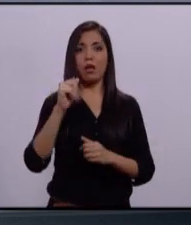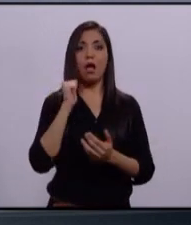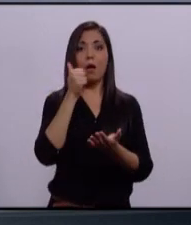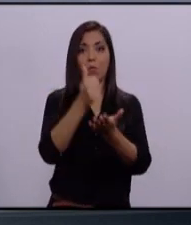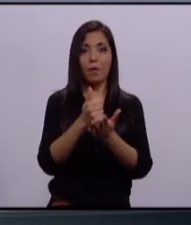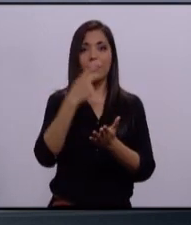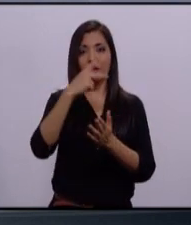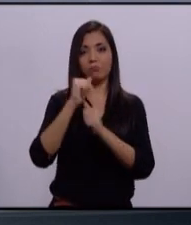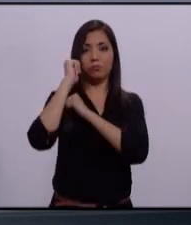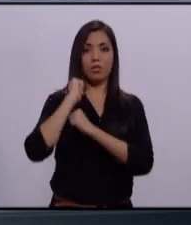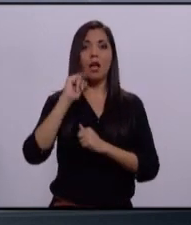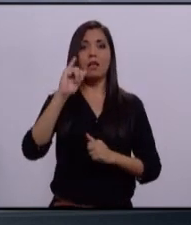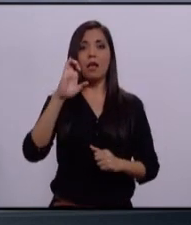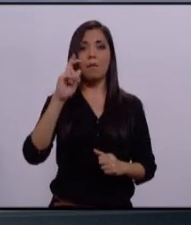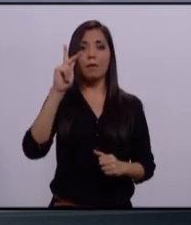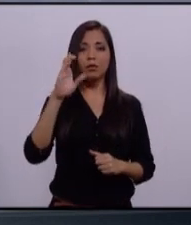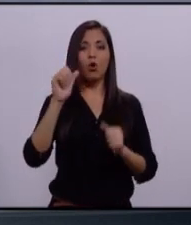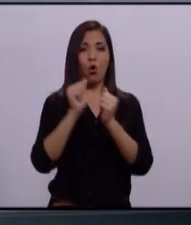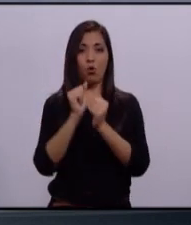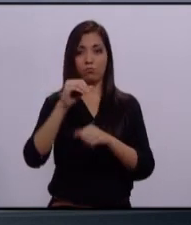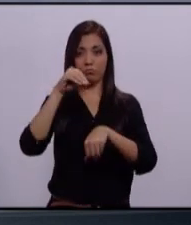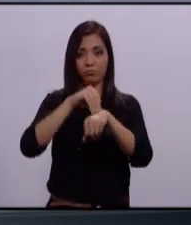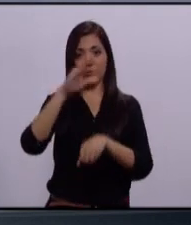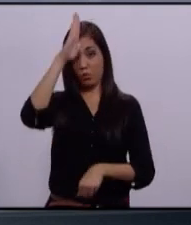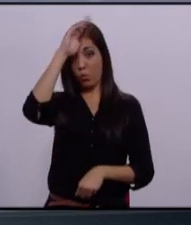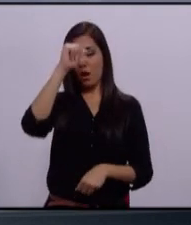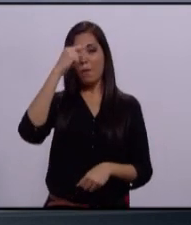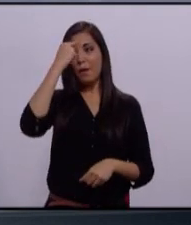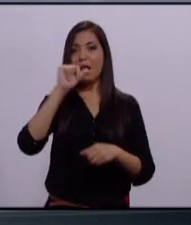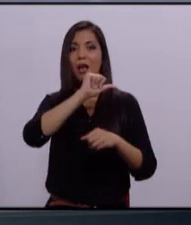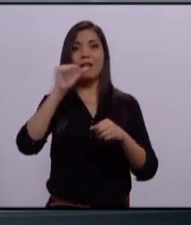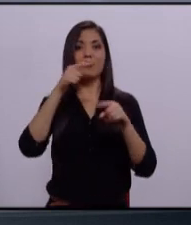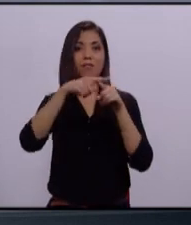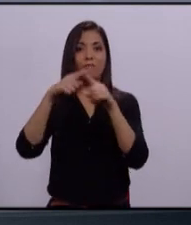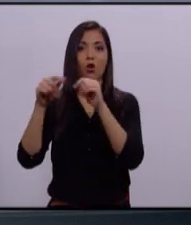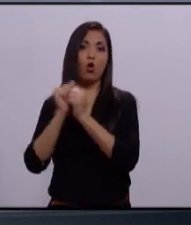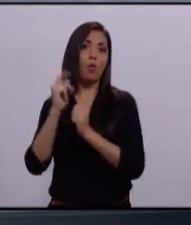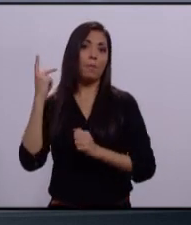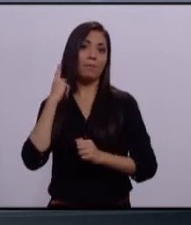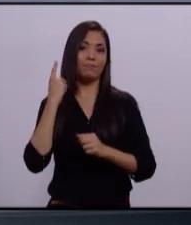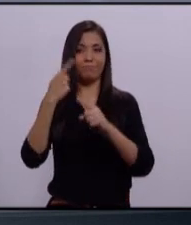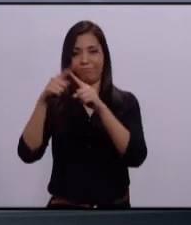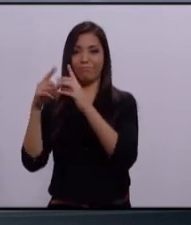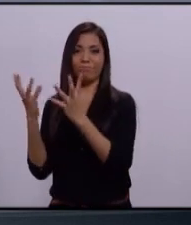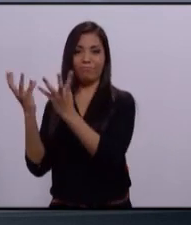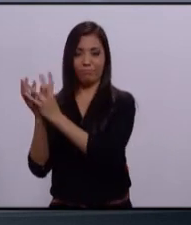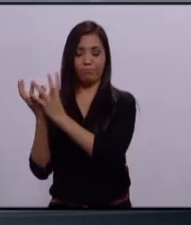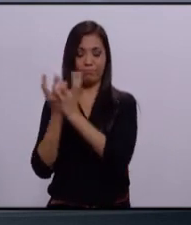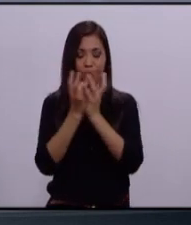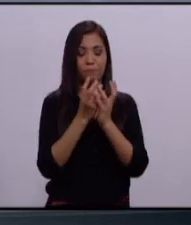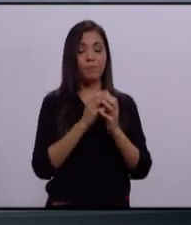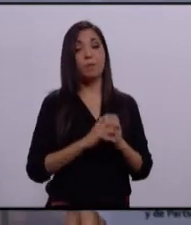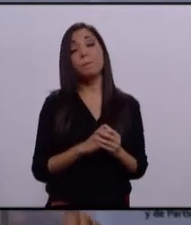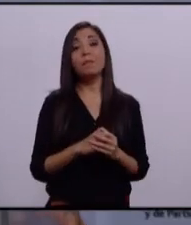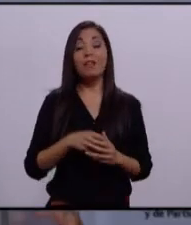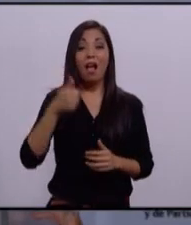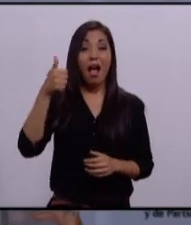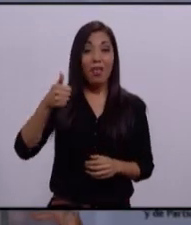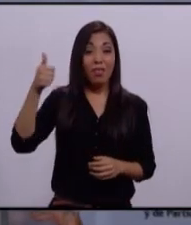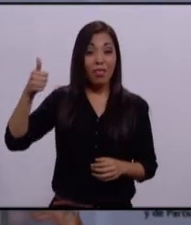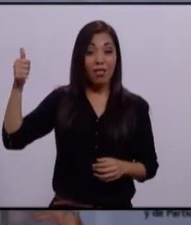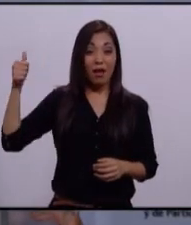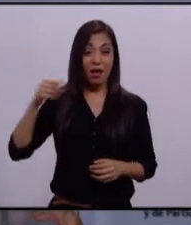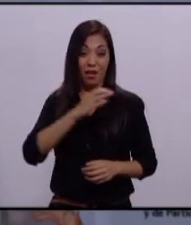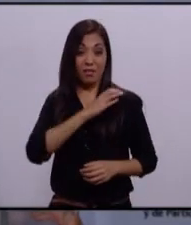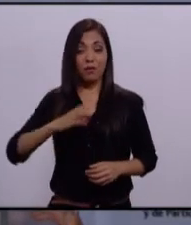de Debates del IEPC en acuerdo con los representantes de los partidos políticos, es el siguiente. Cada candidato tendrá